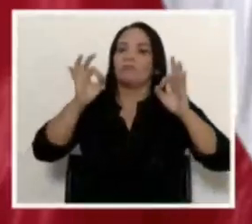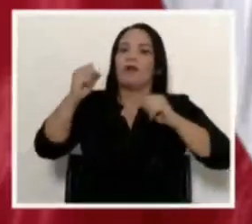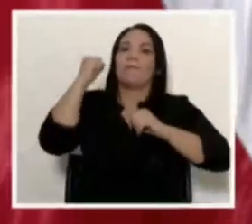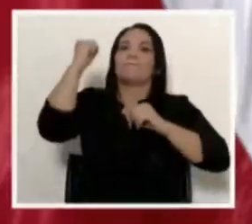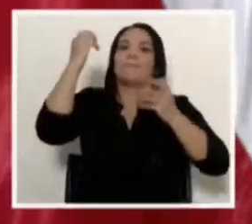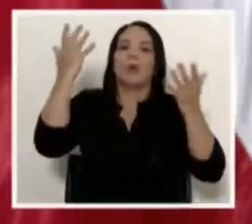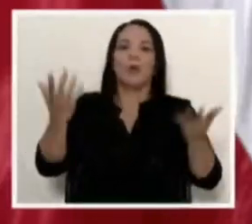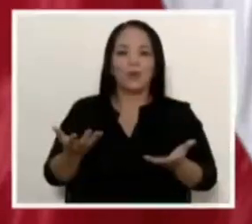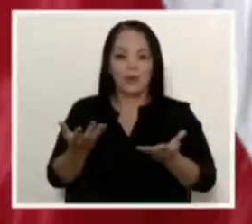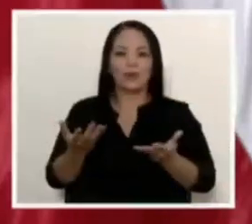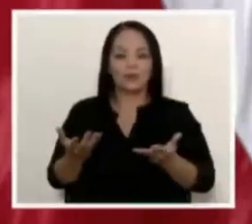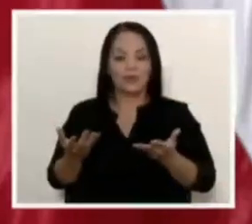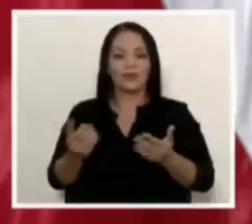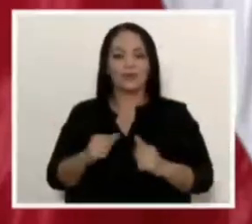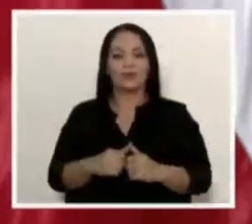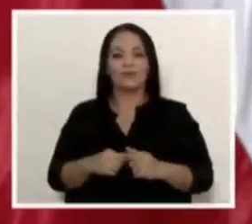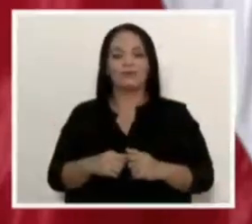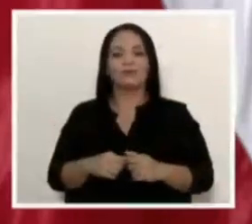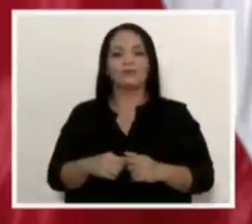noticia.